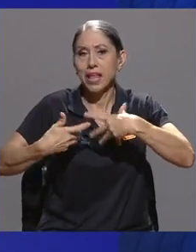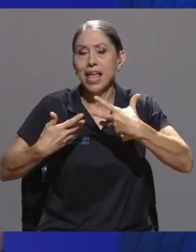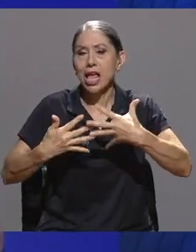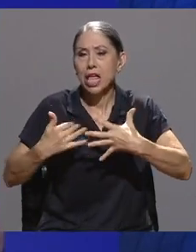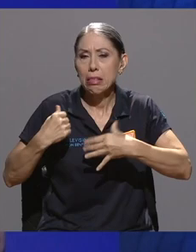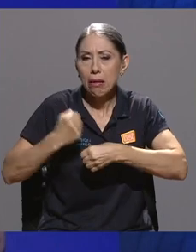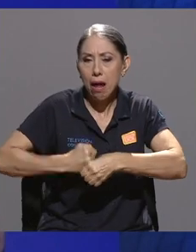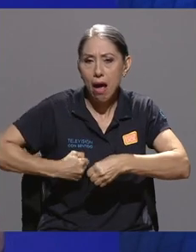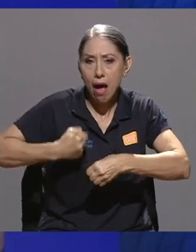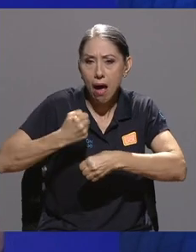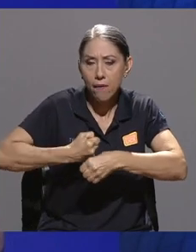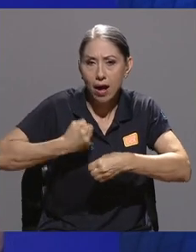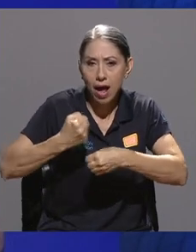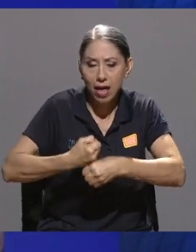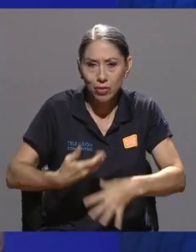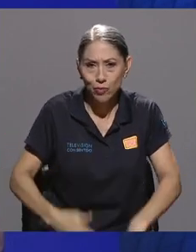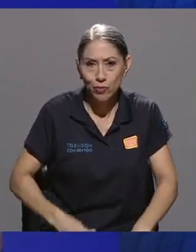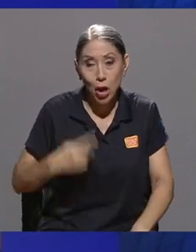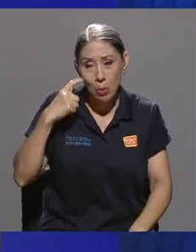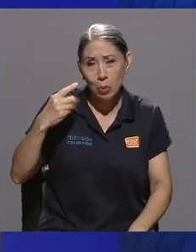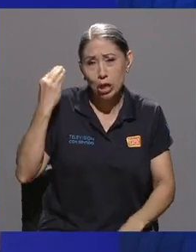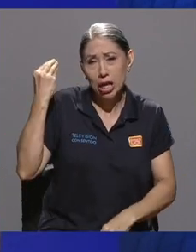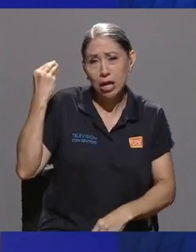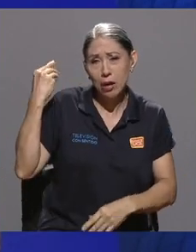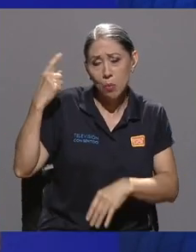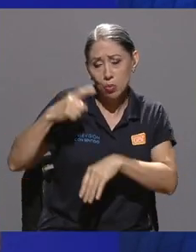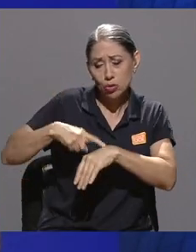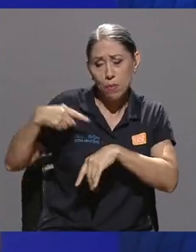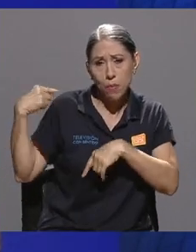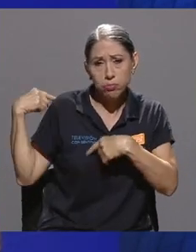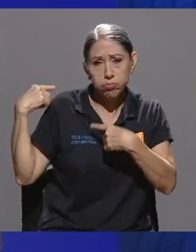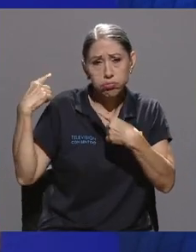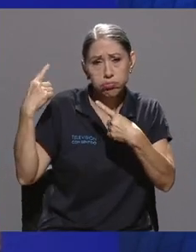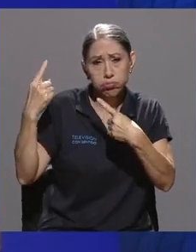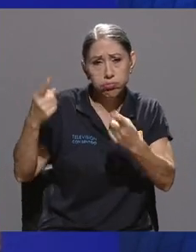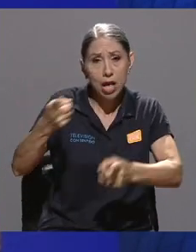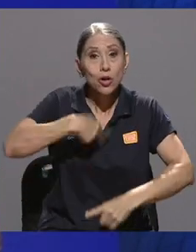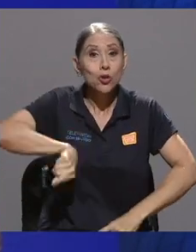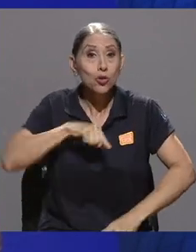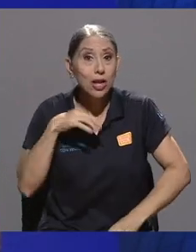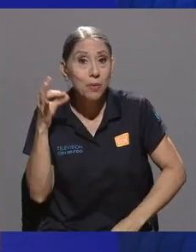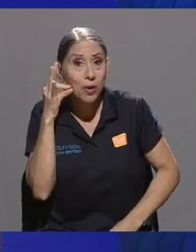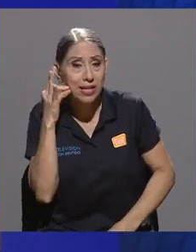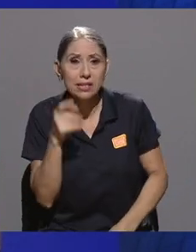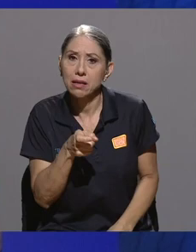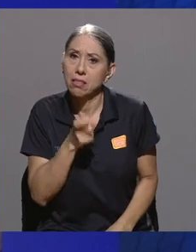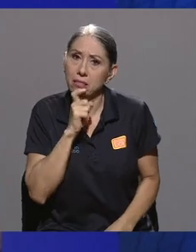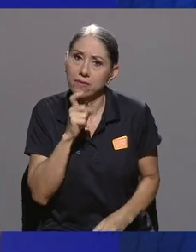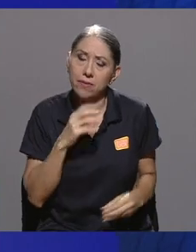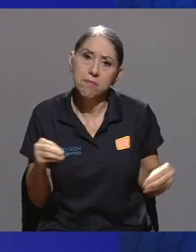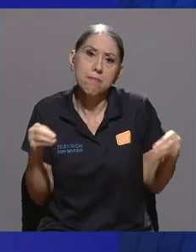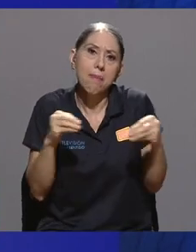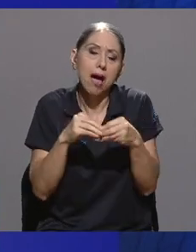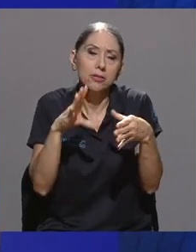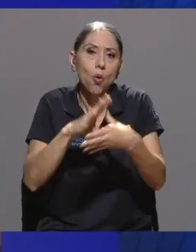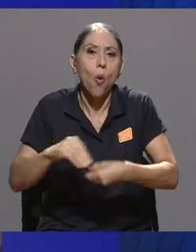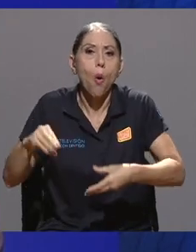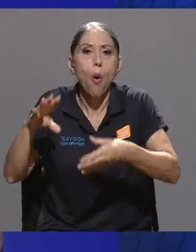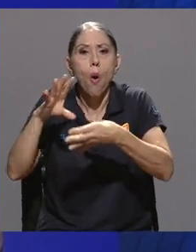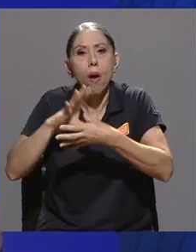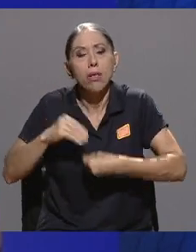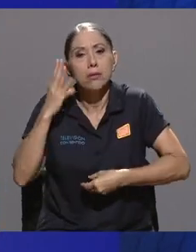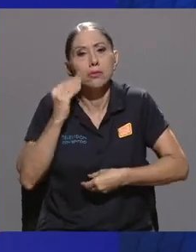idea cuál es, que históricamente nosotros las mujeres pues nos ha costado mucho más contar historias porque hemos sido, nuestras historias han sido